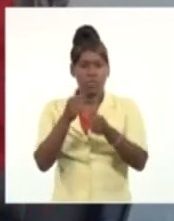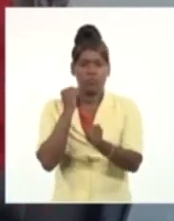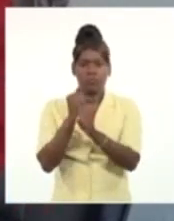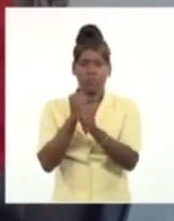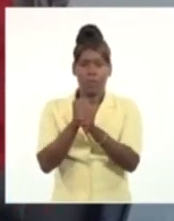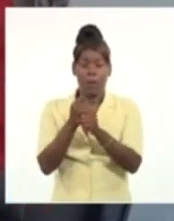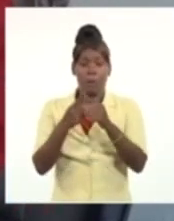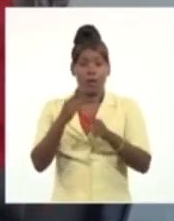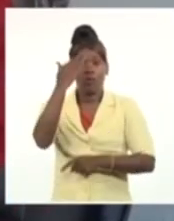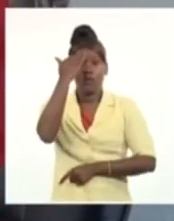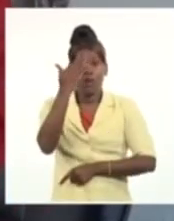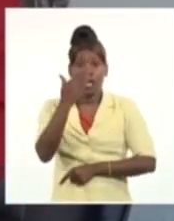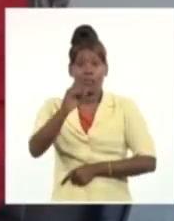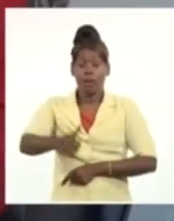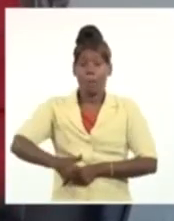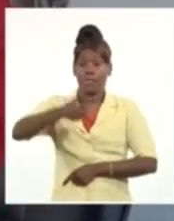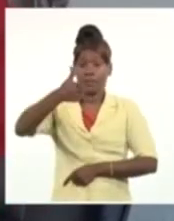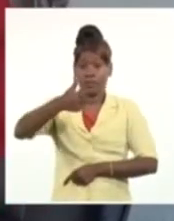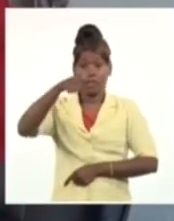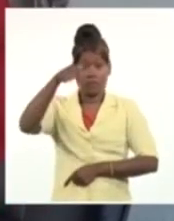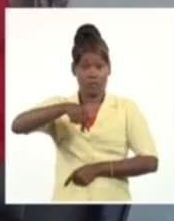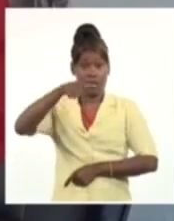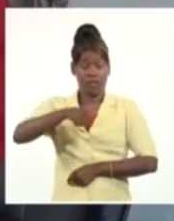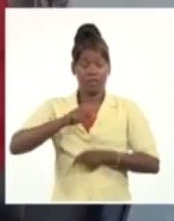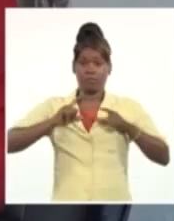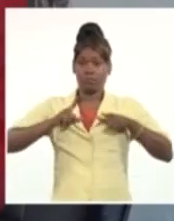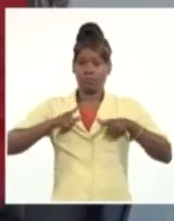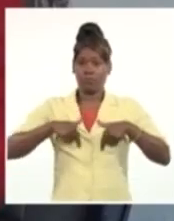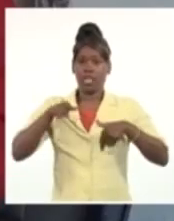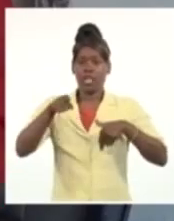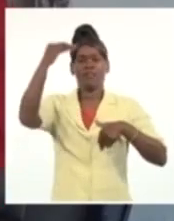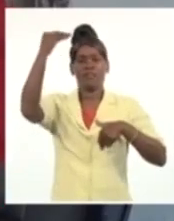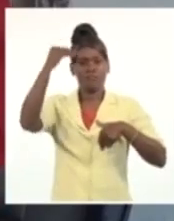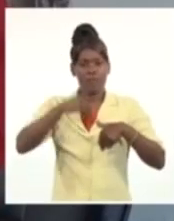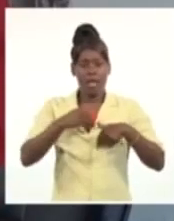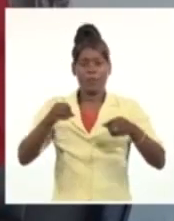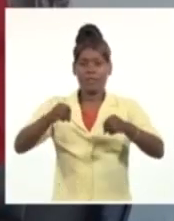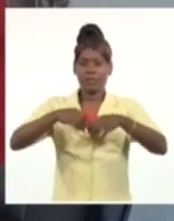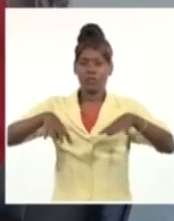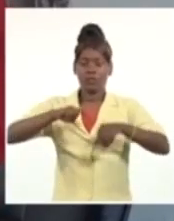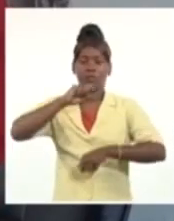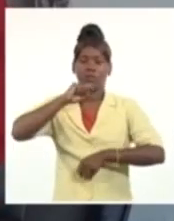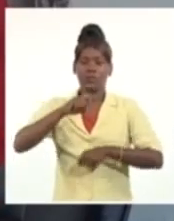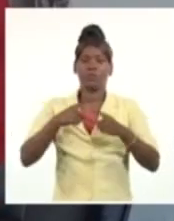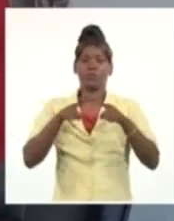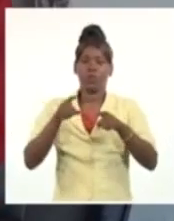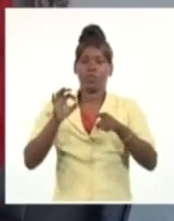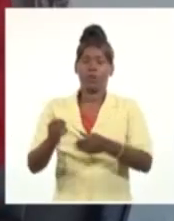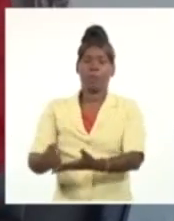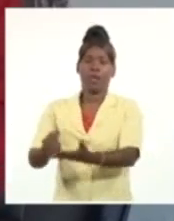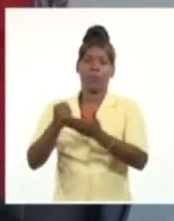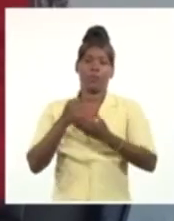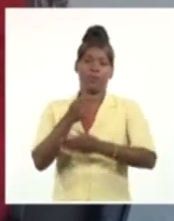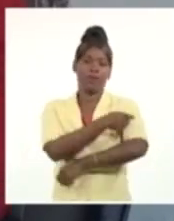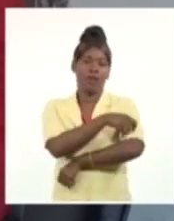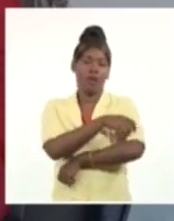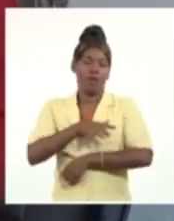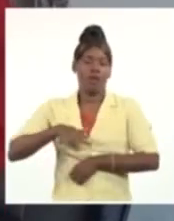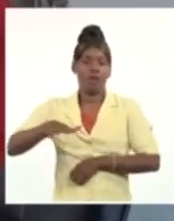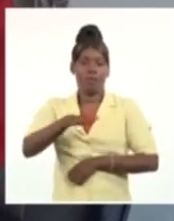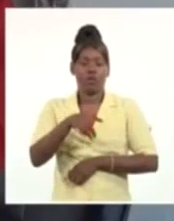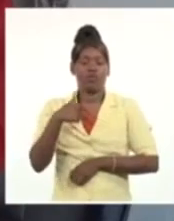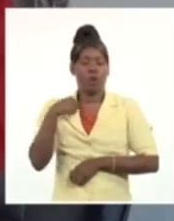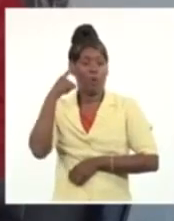presidente de la República de Cuba, hombre de sentimientos profundos, con una mochila cargada de acciones cotidianas, que yo